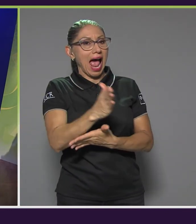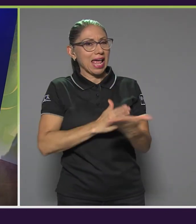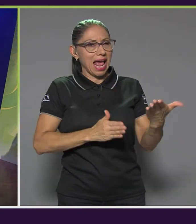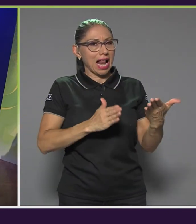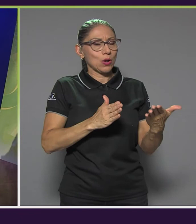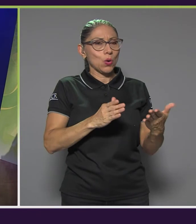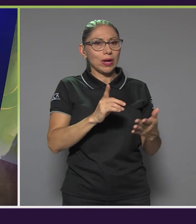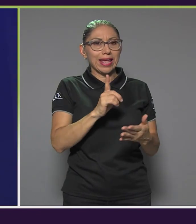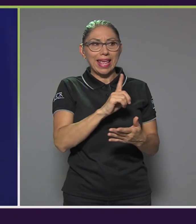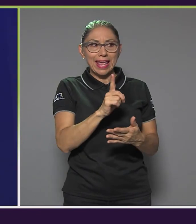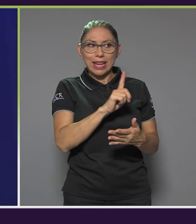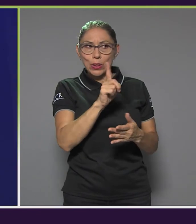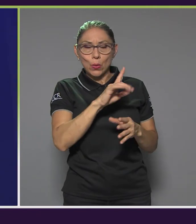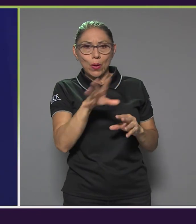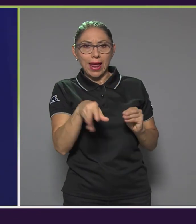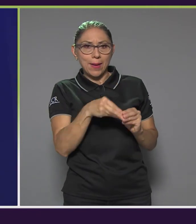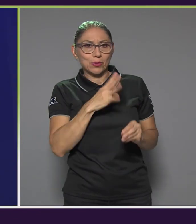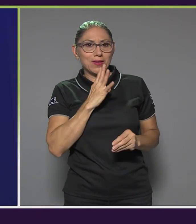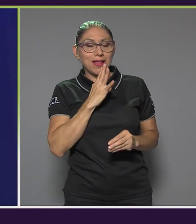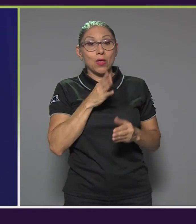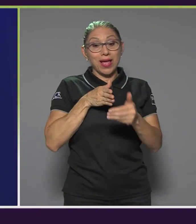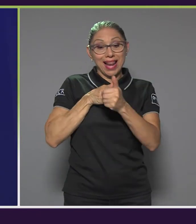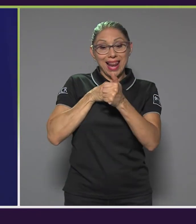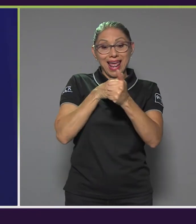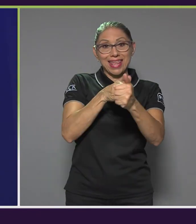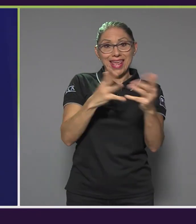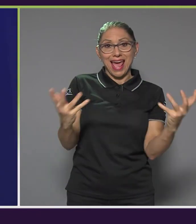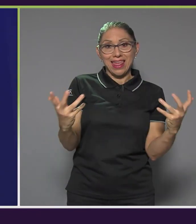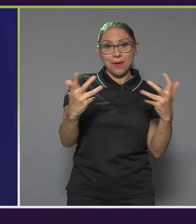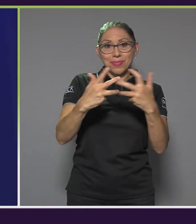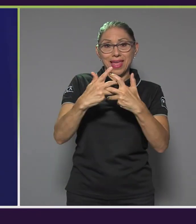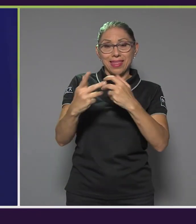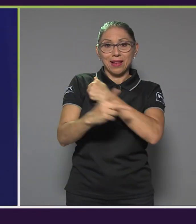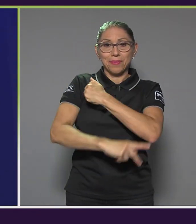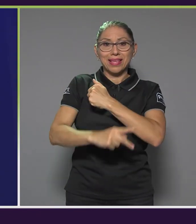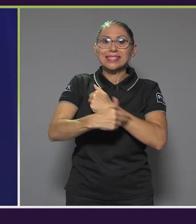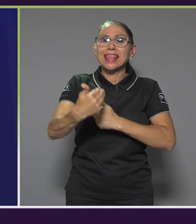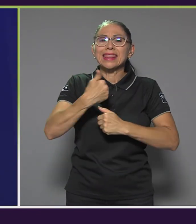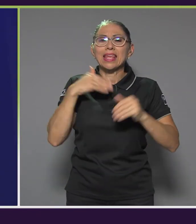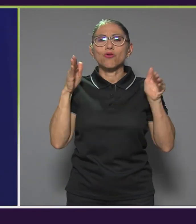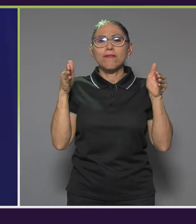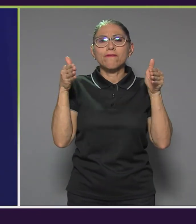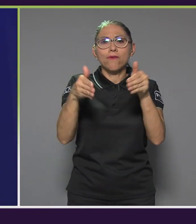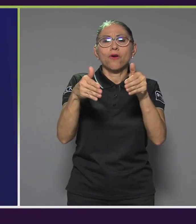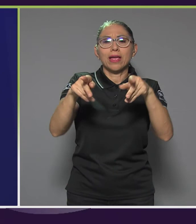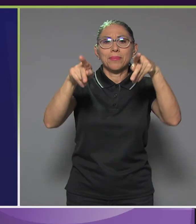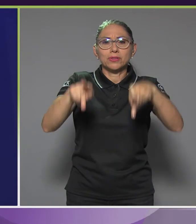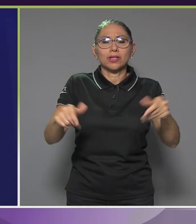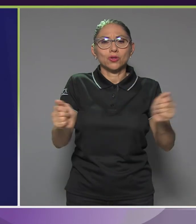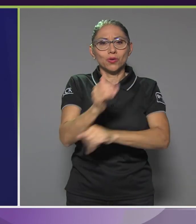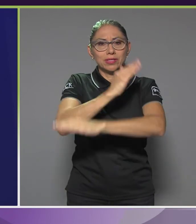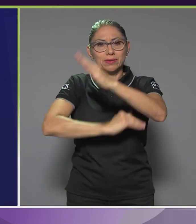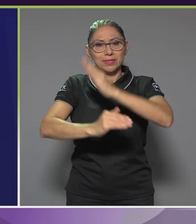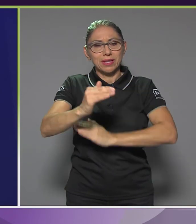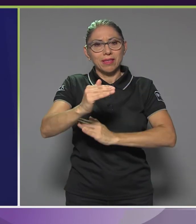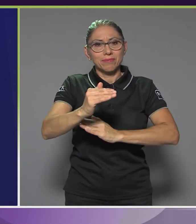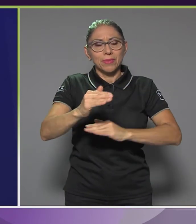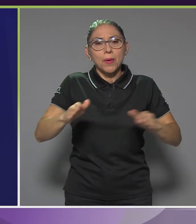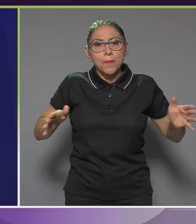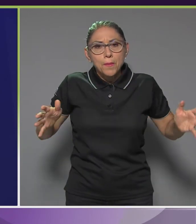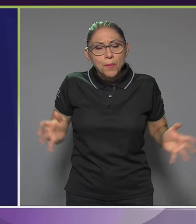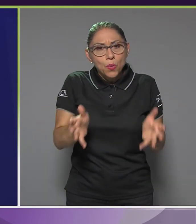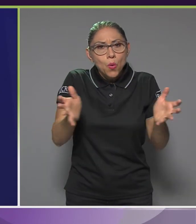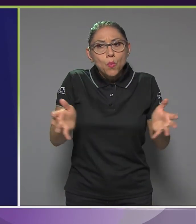adaptada al país además tiene un enfoque importante en personas con discapacidad. Entonces, promueve toda la adaptación